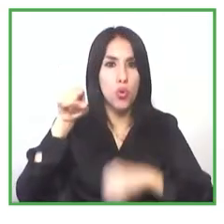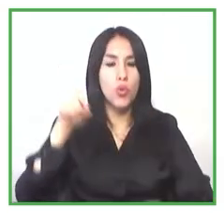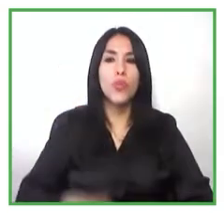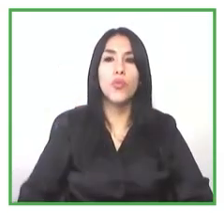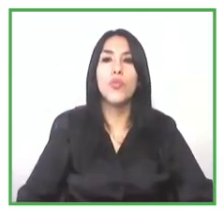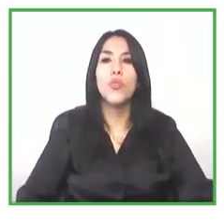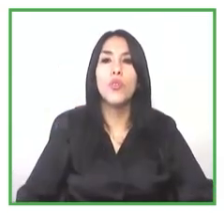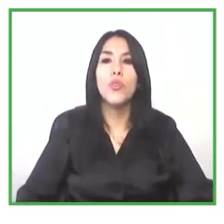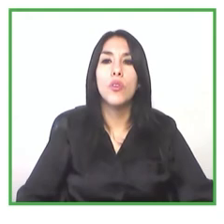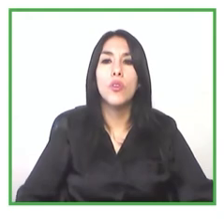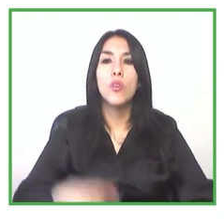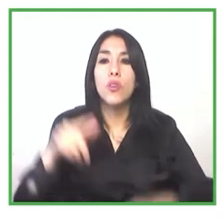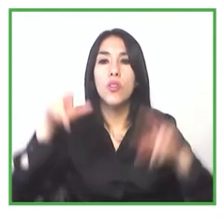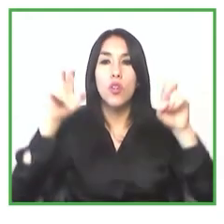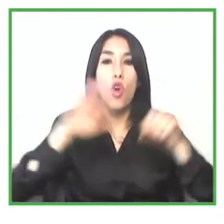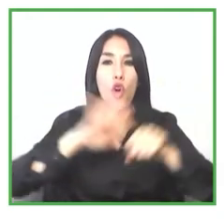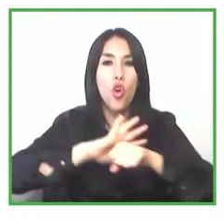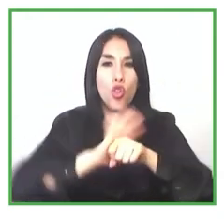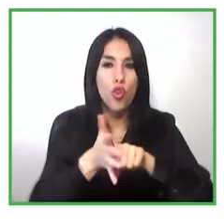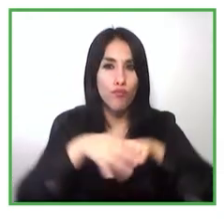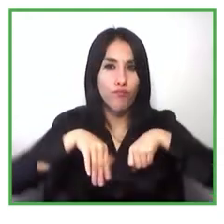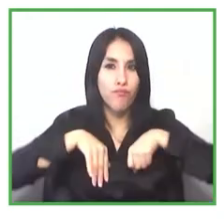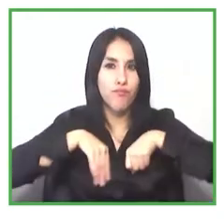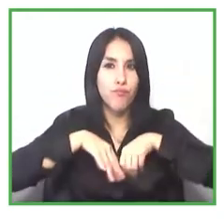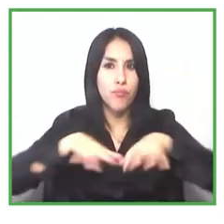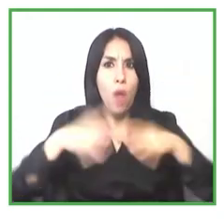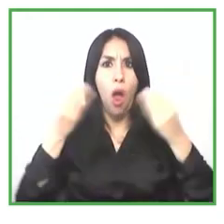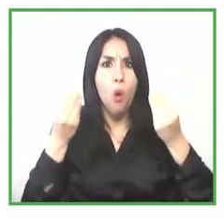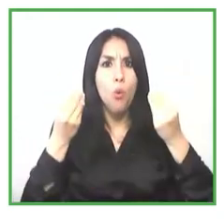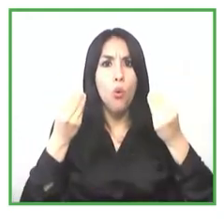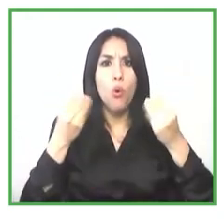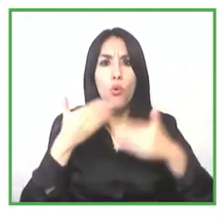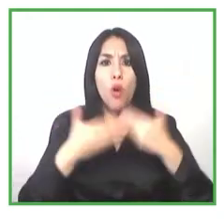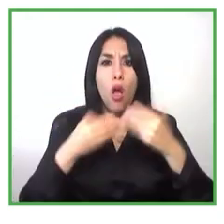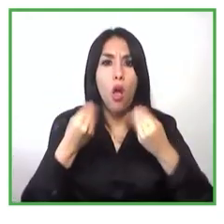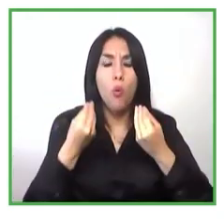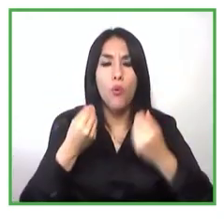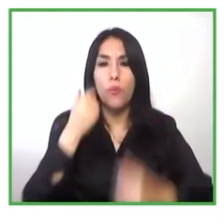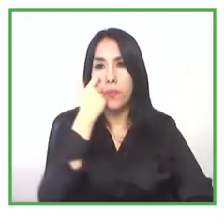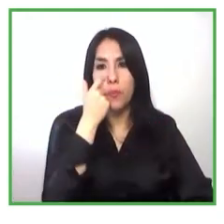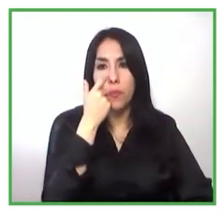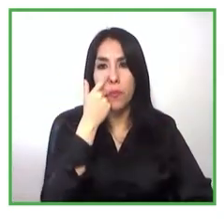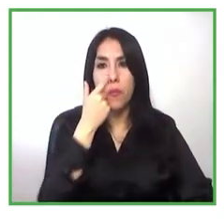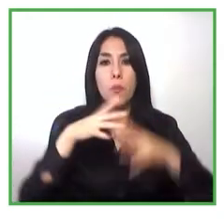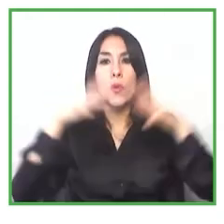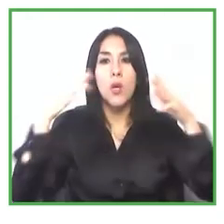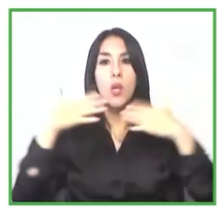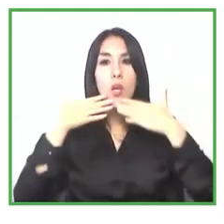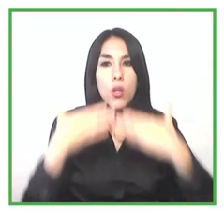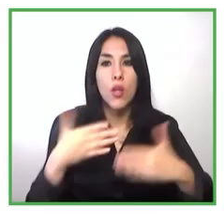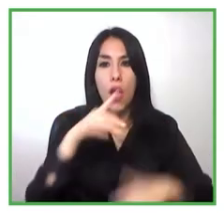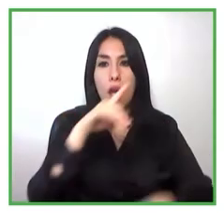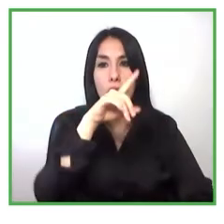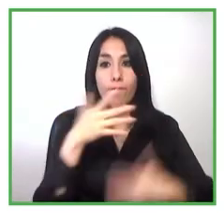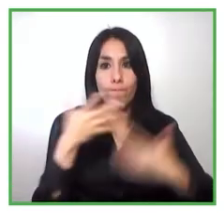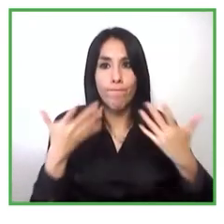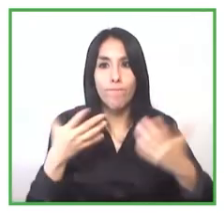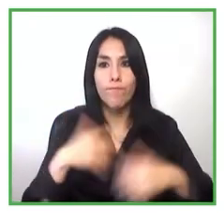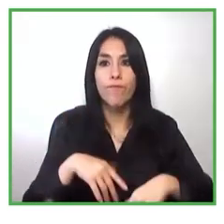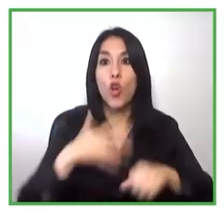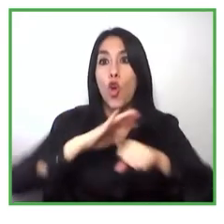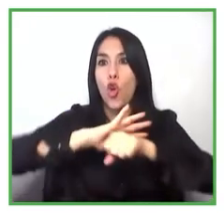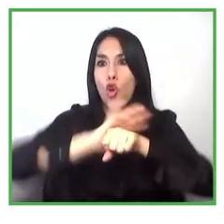gracias por la pregunta bueno el COVID nos ha puesto en jaque a todos a todas las instituciones también y